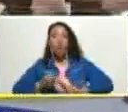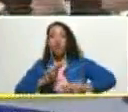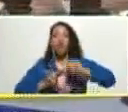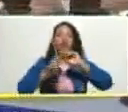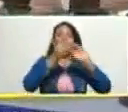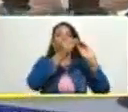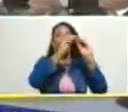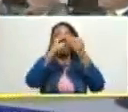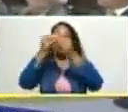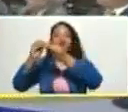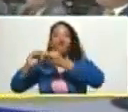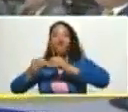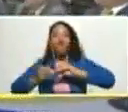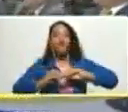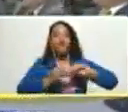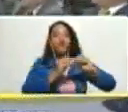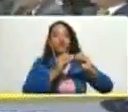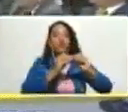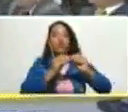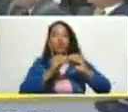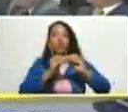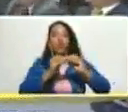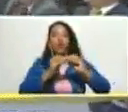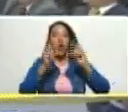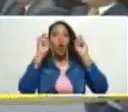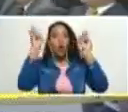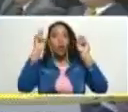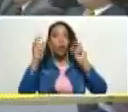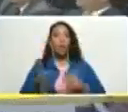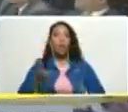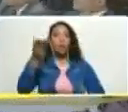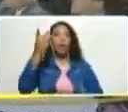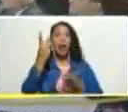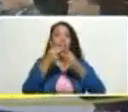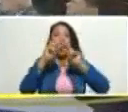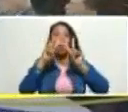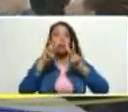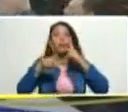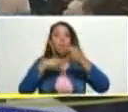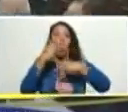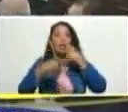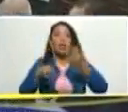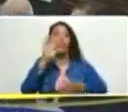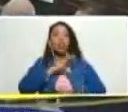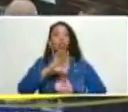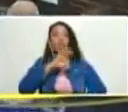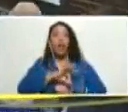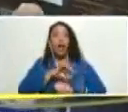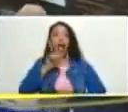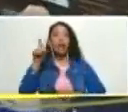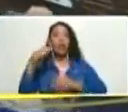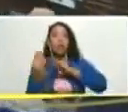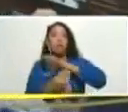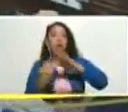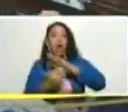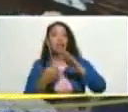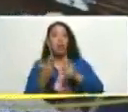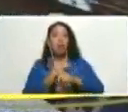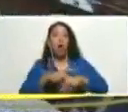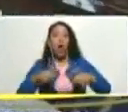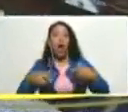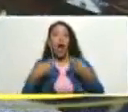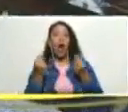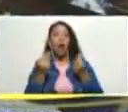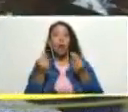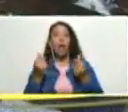los elementos fundamentales de la paz política y la paz social que son base para el crecimiento económico